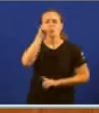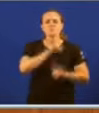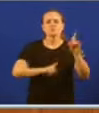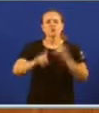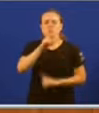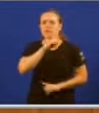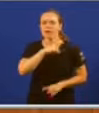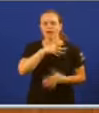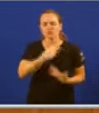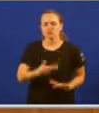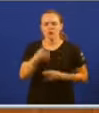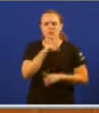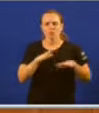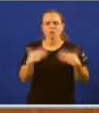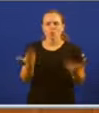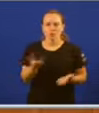fundamentalmente